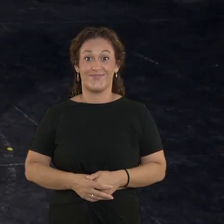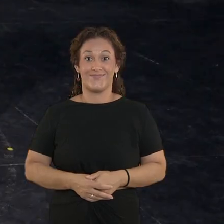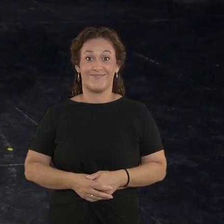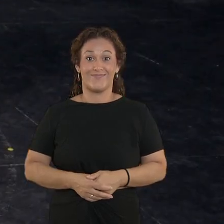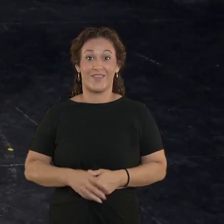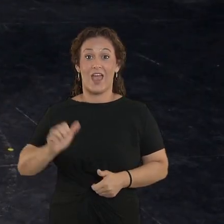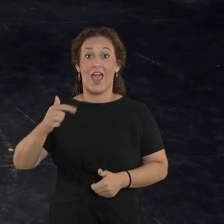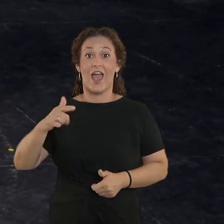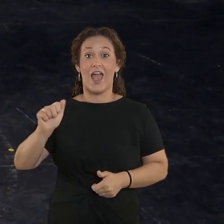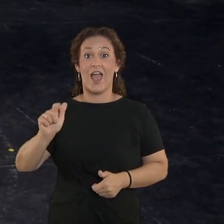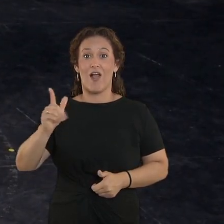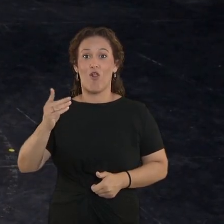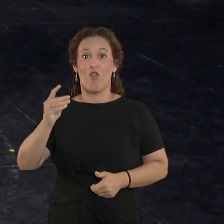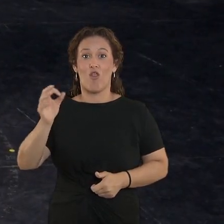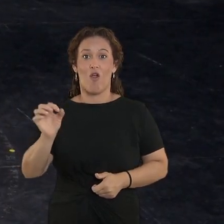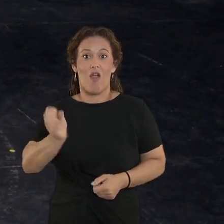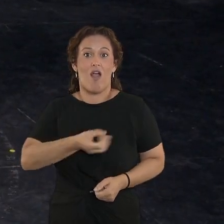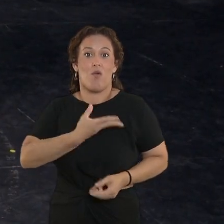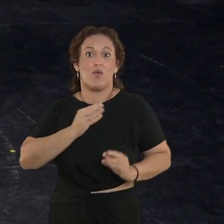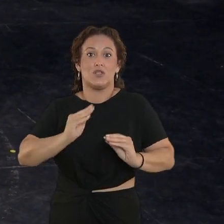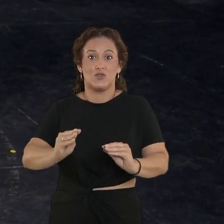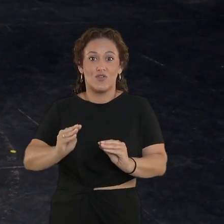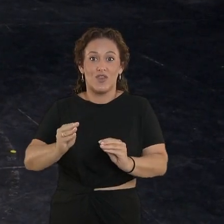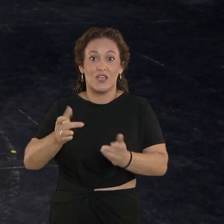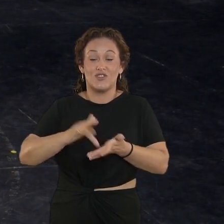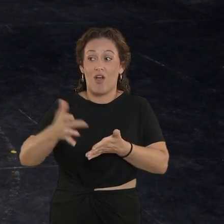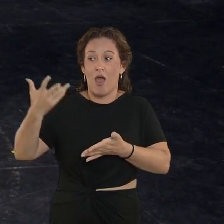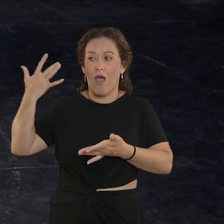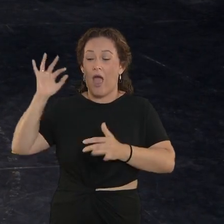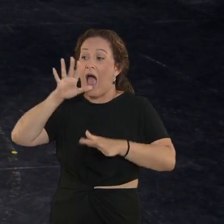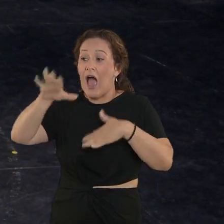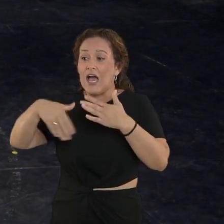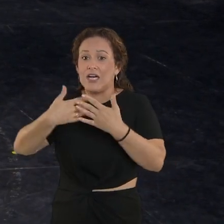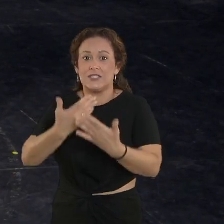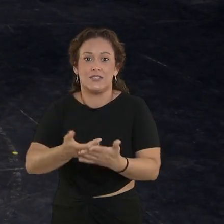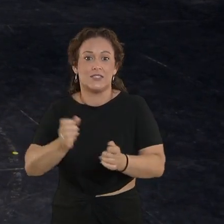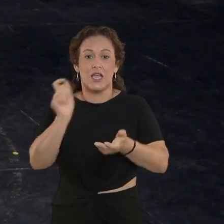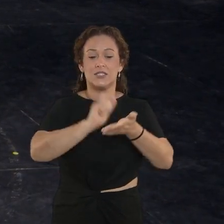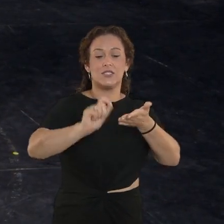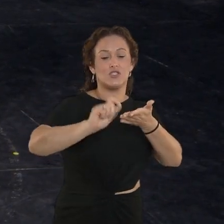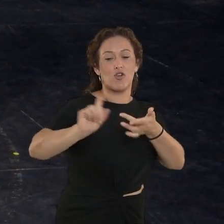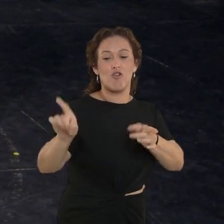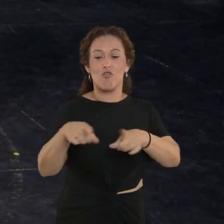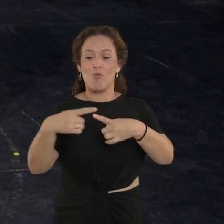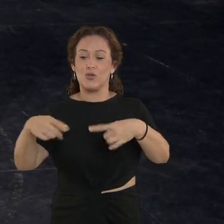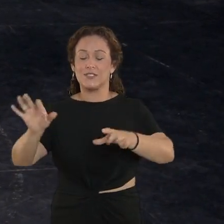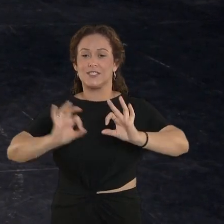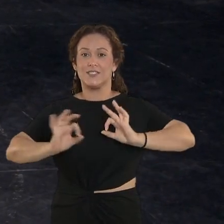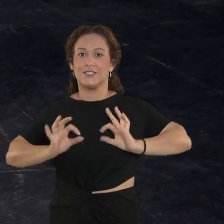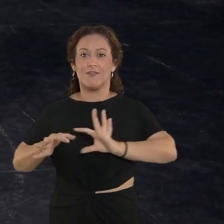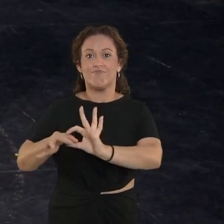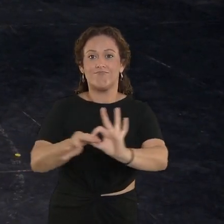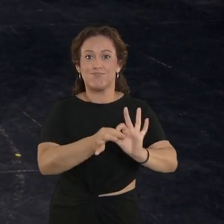El alma de Galdós, un viaje de Galdós a nuestros tiempos. Un escritor envuelto en música y